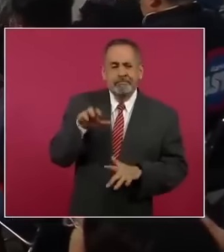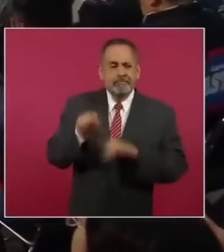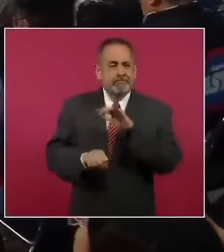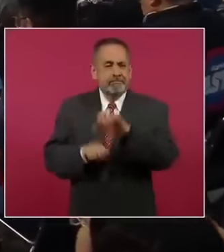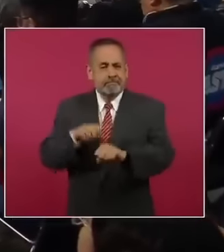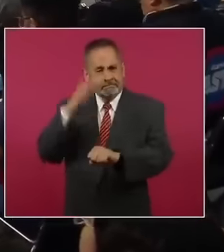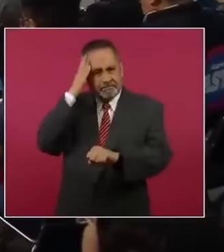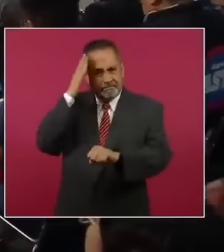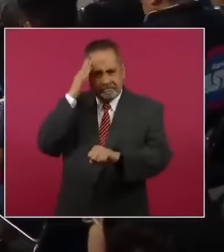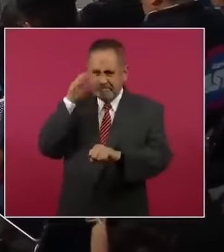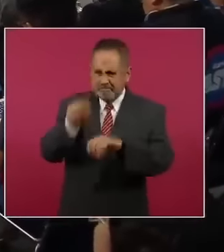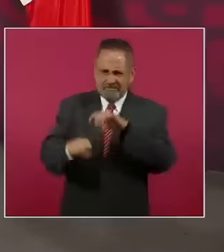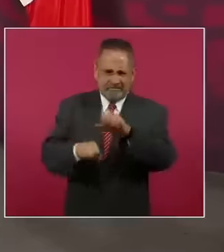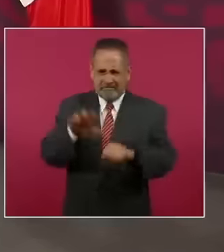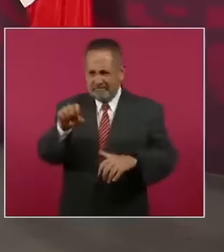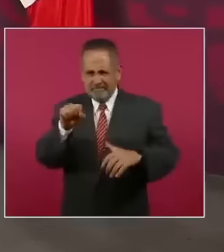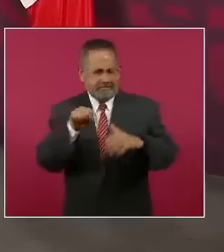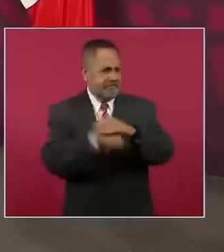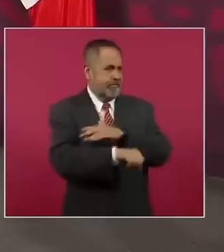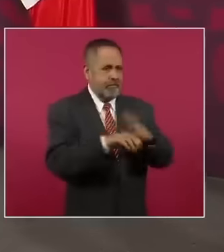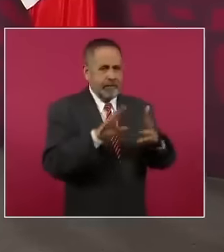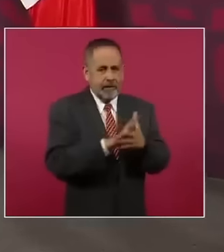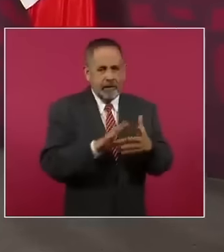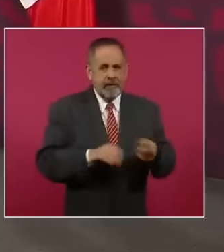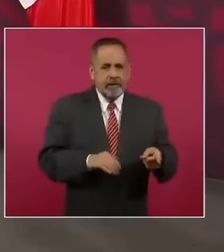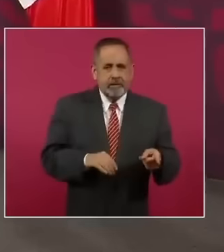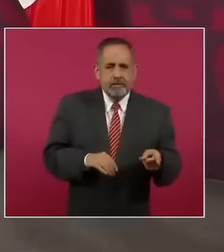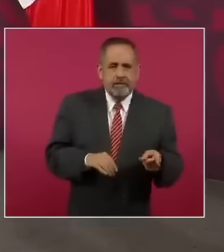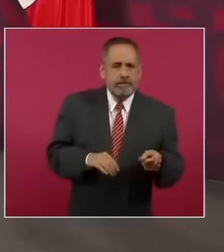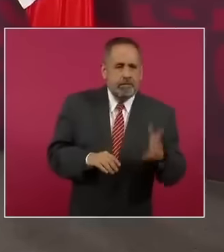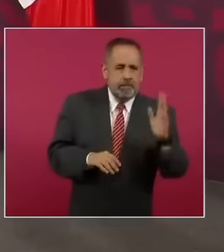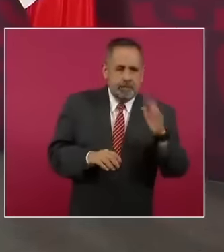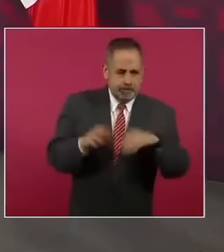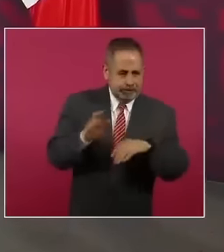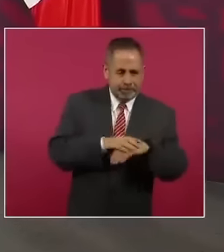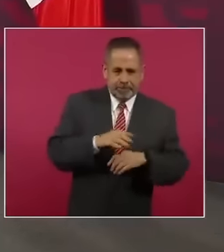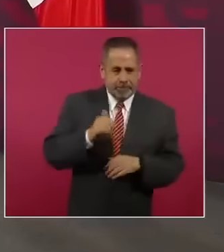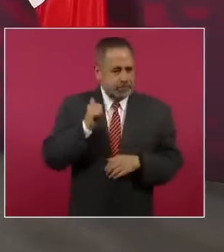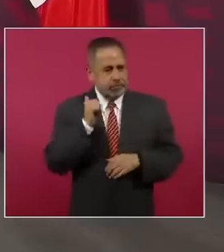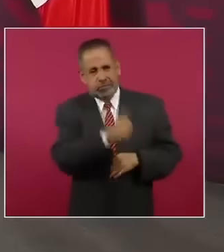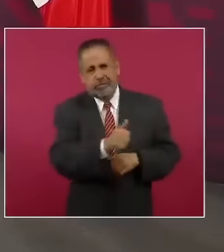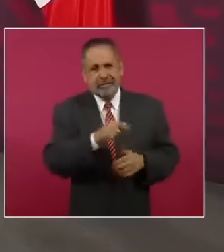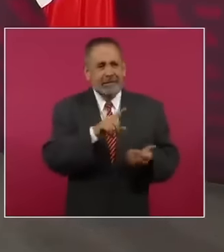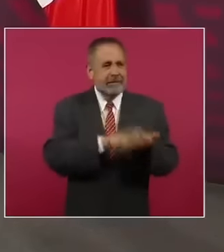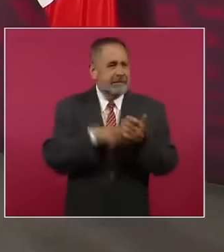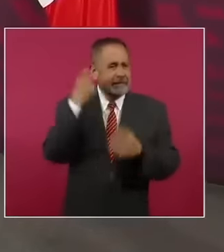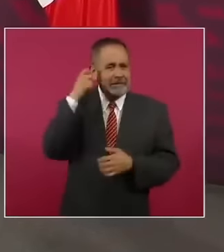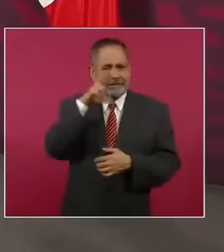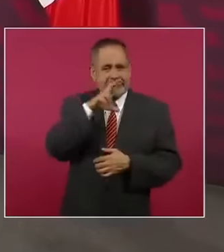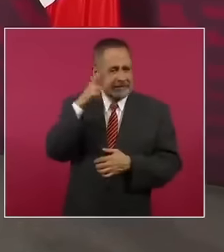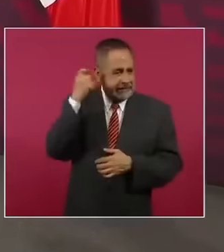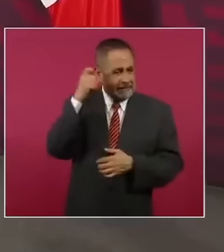dirigentes, porque era la Siberia tropical, Quintana Roo.